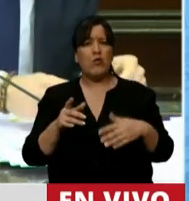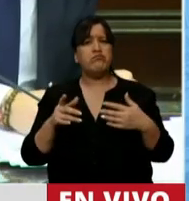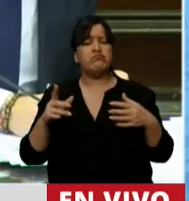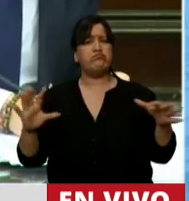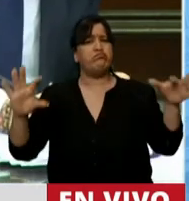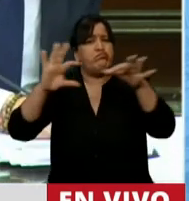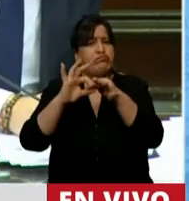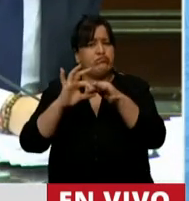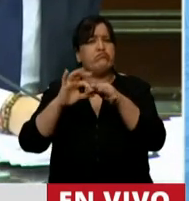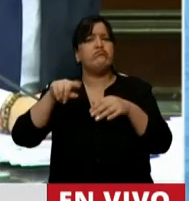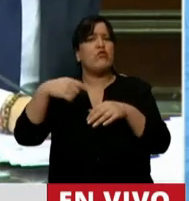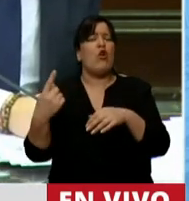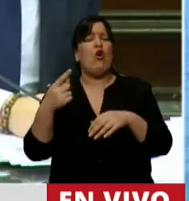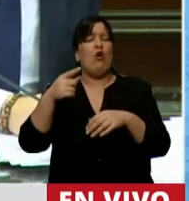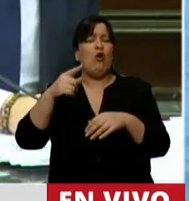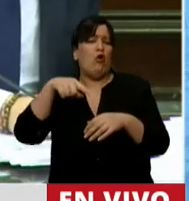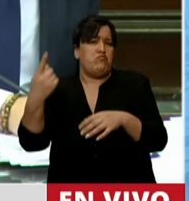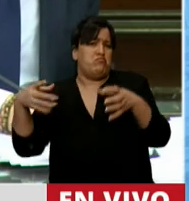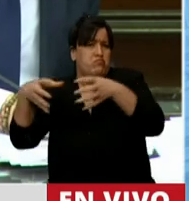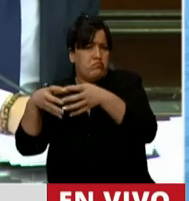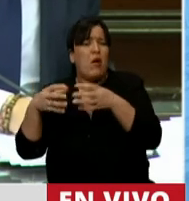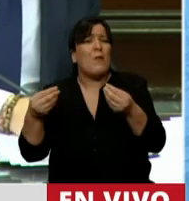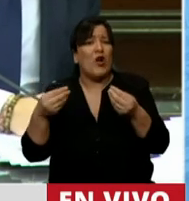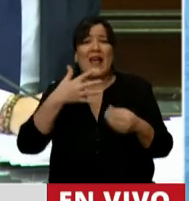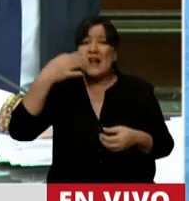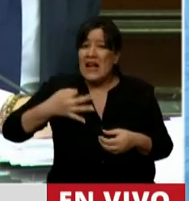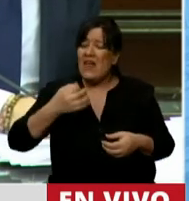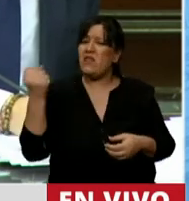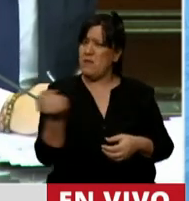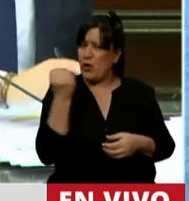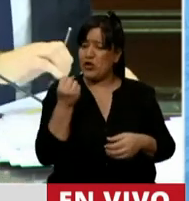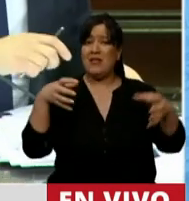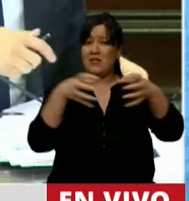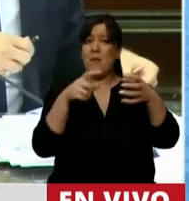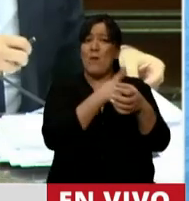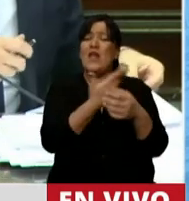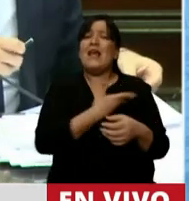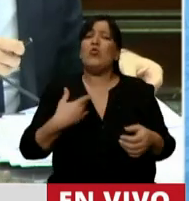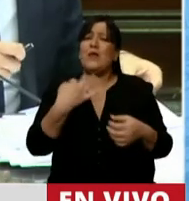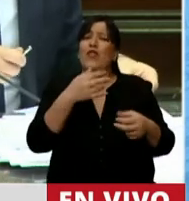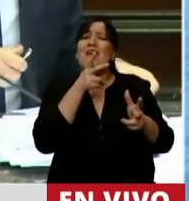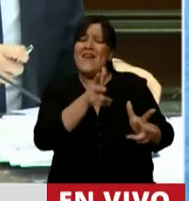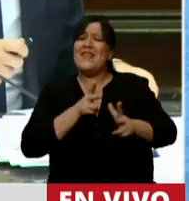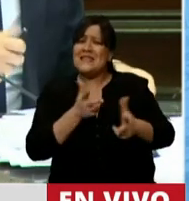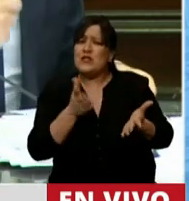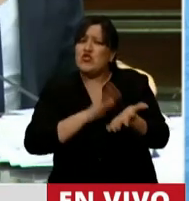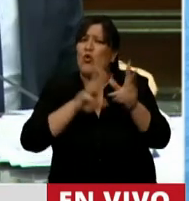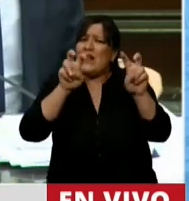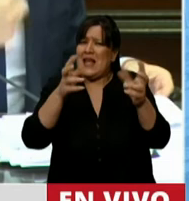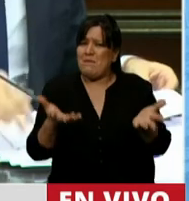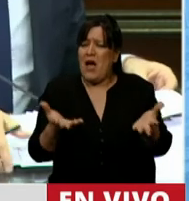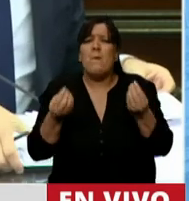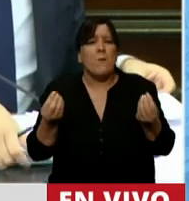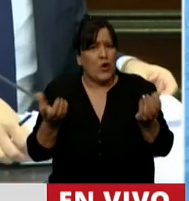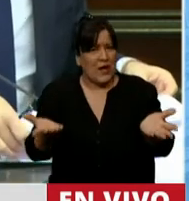aliado extra-OTAN. Porque en realidad es importante que el Ejecutivo nos diga algo al respecto, porque